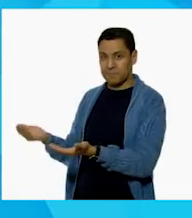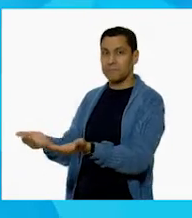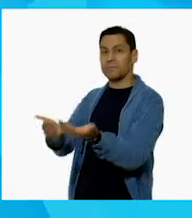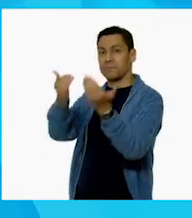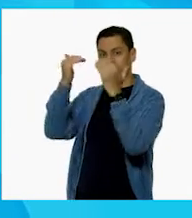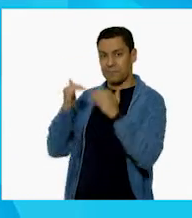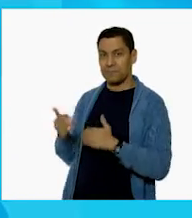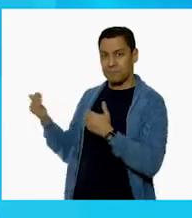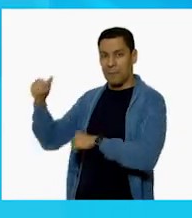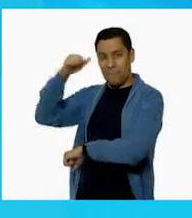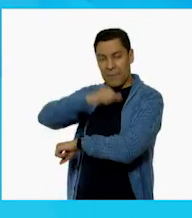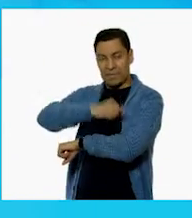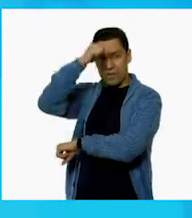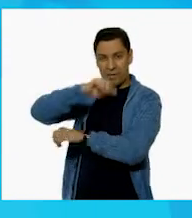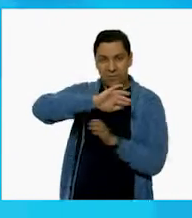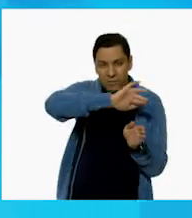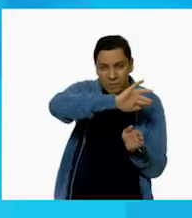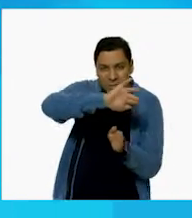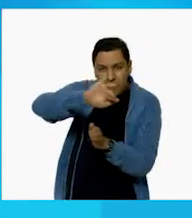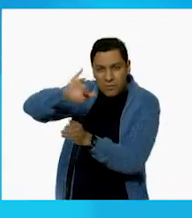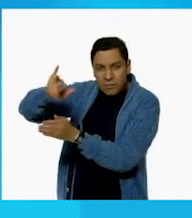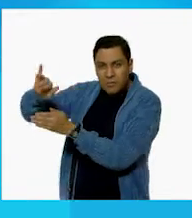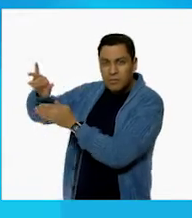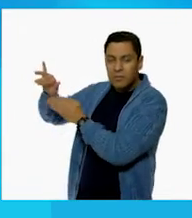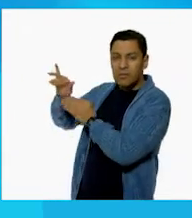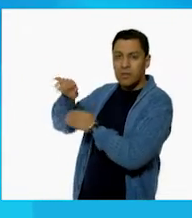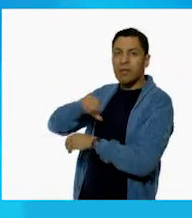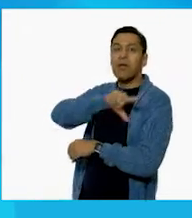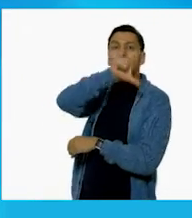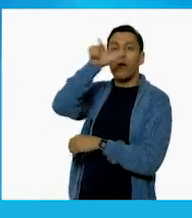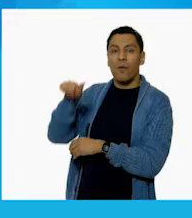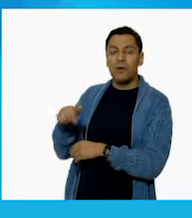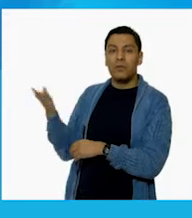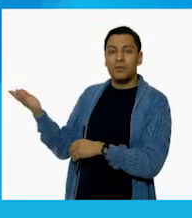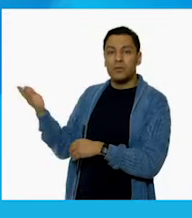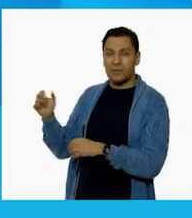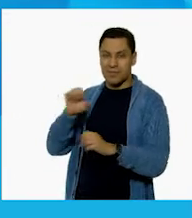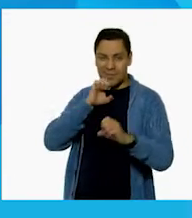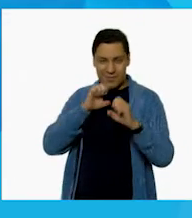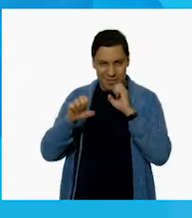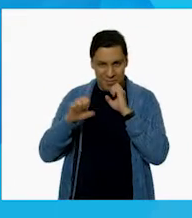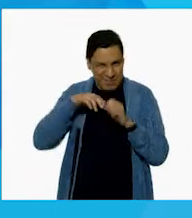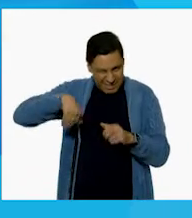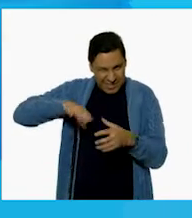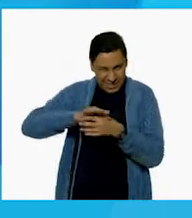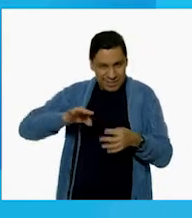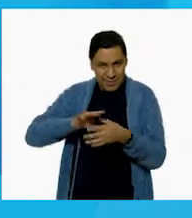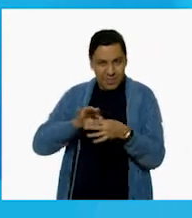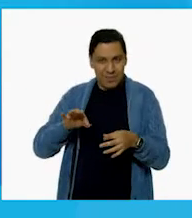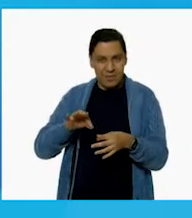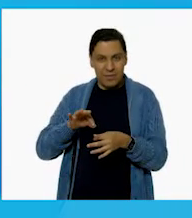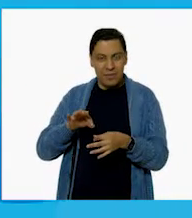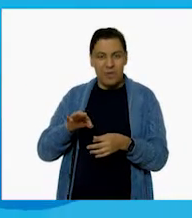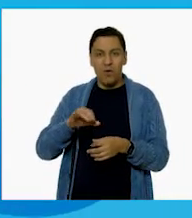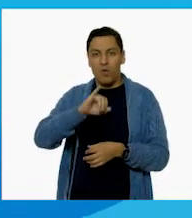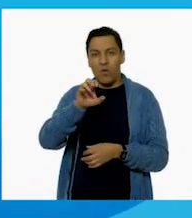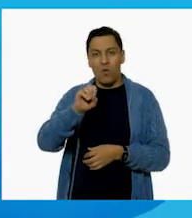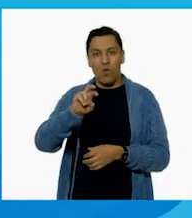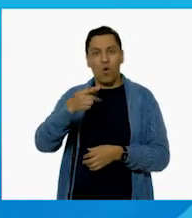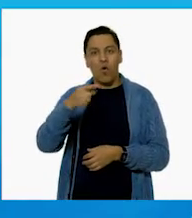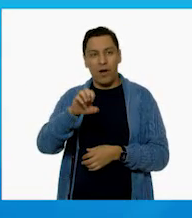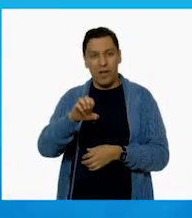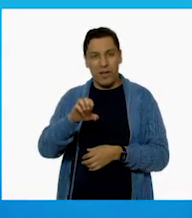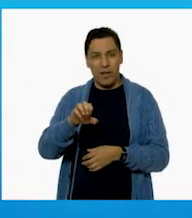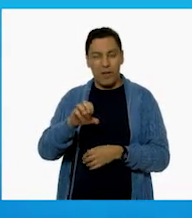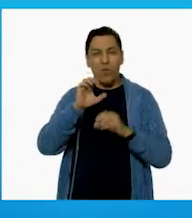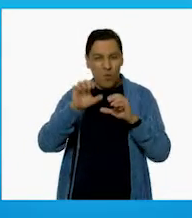ventanas y, por último, nuestra entrevista con Jorge, ¿verdad?